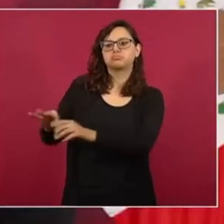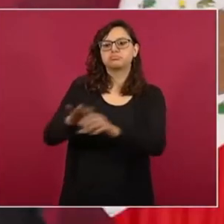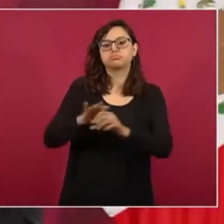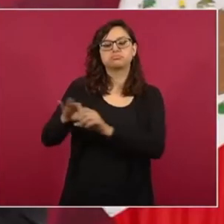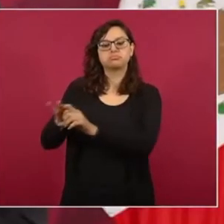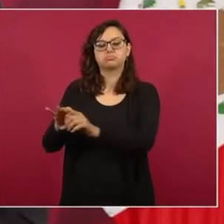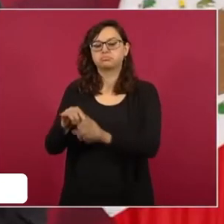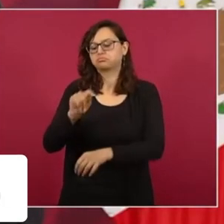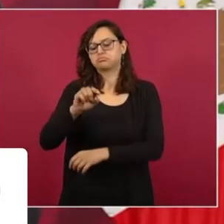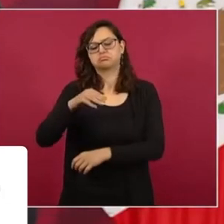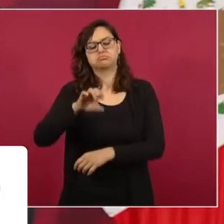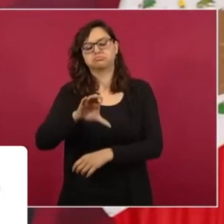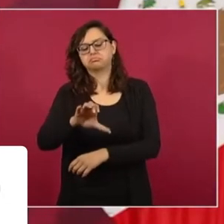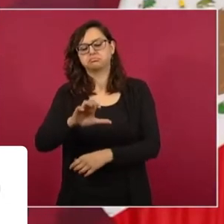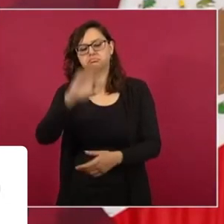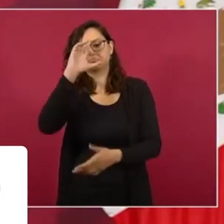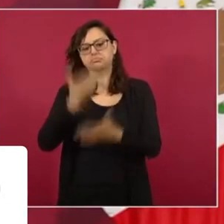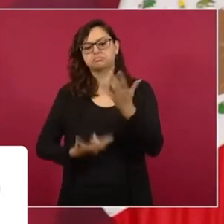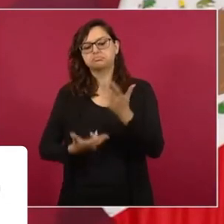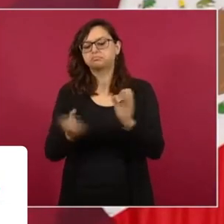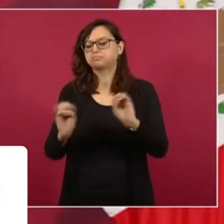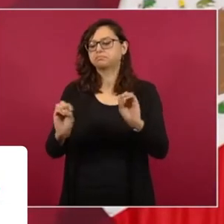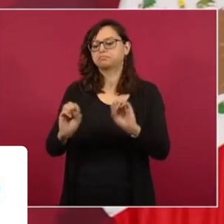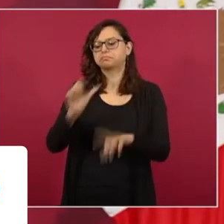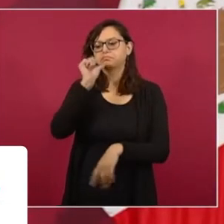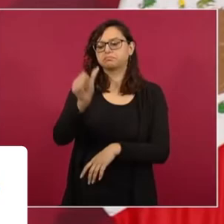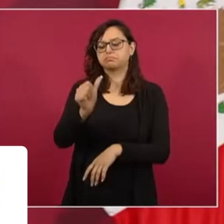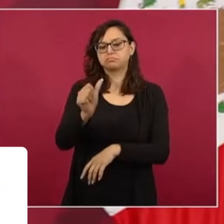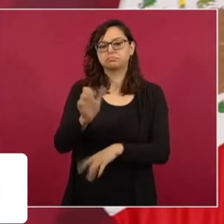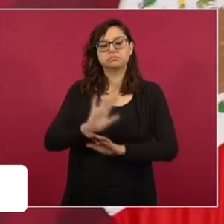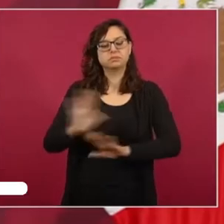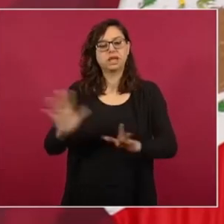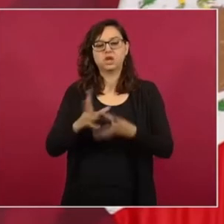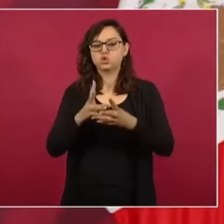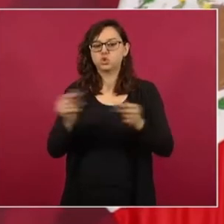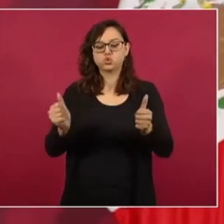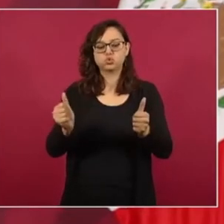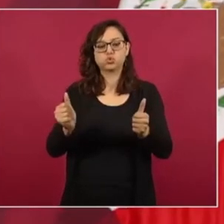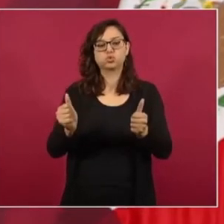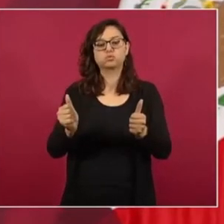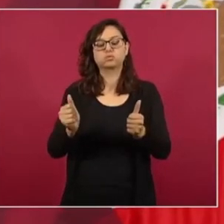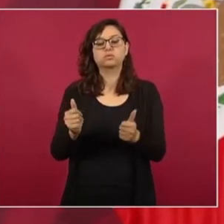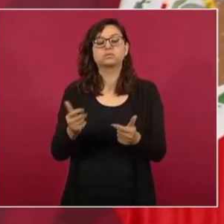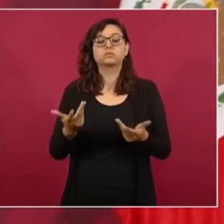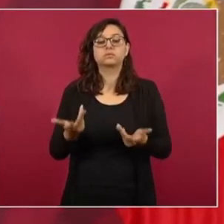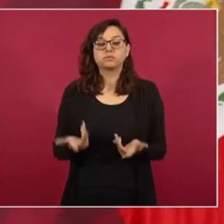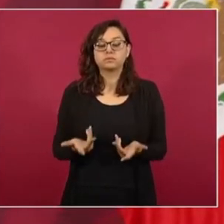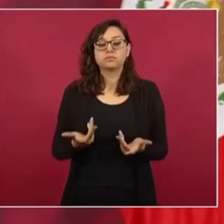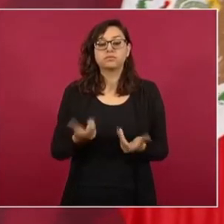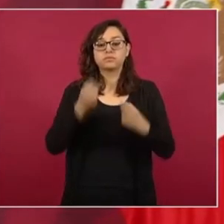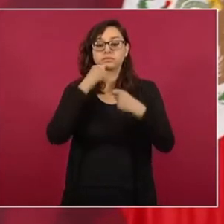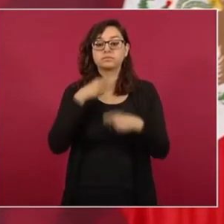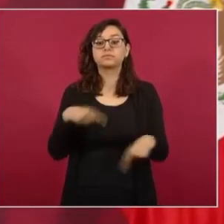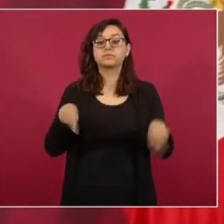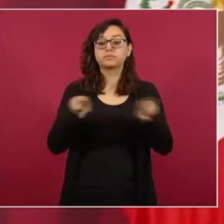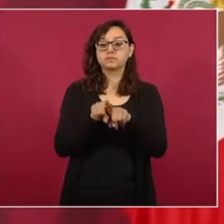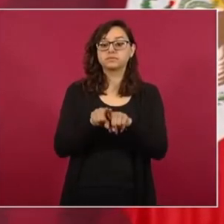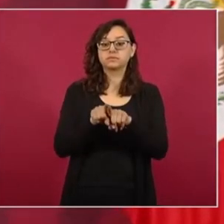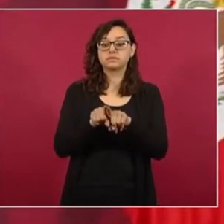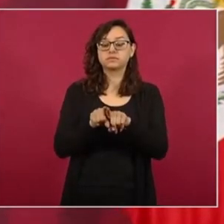resuelto. Y en el caso de que